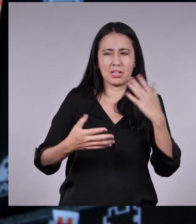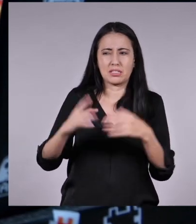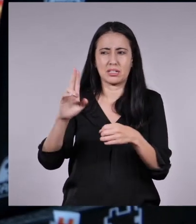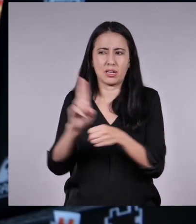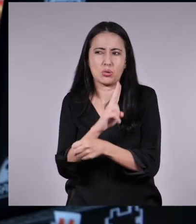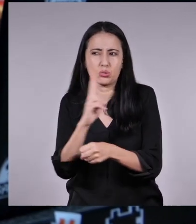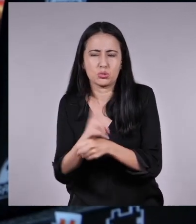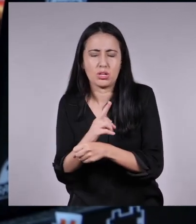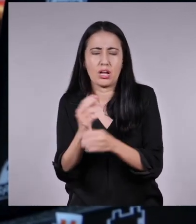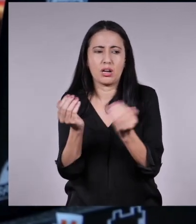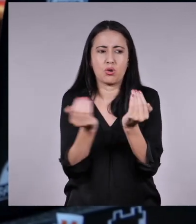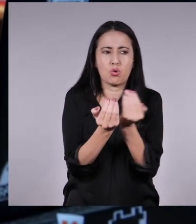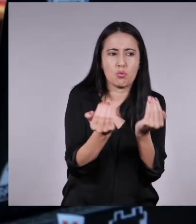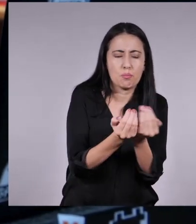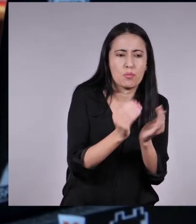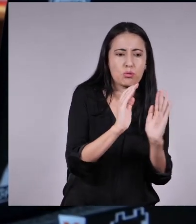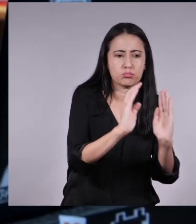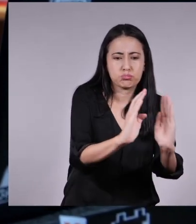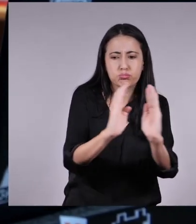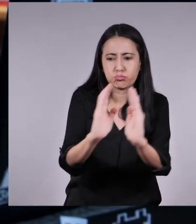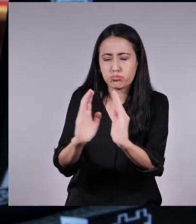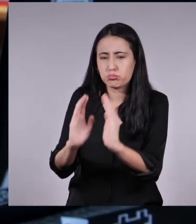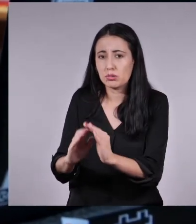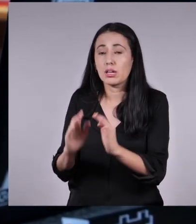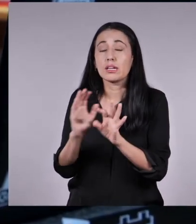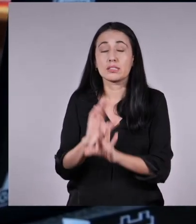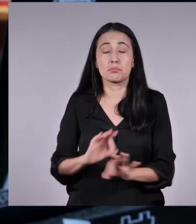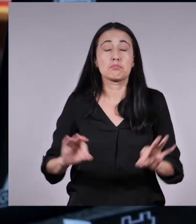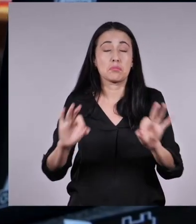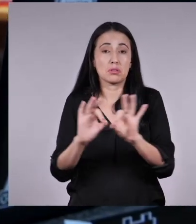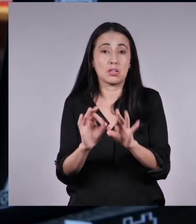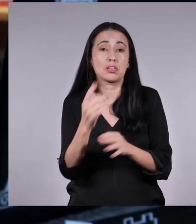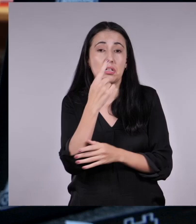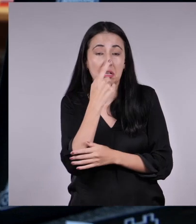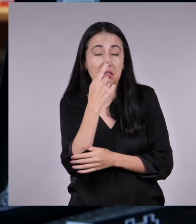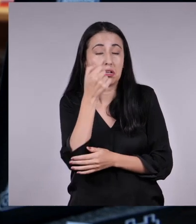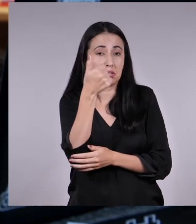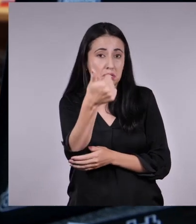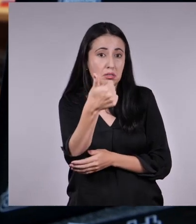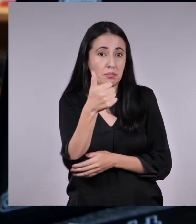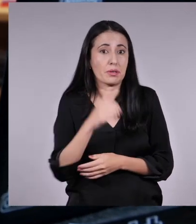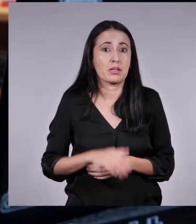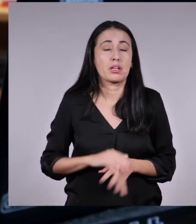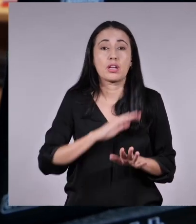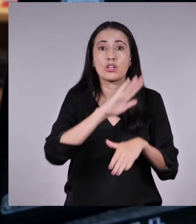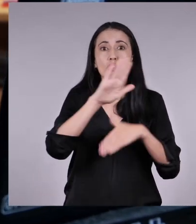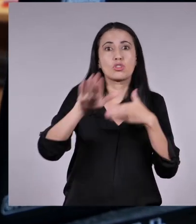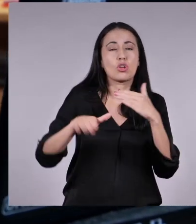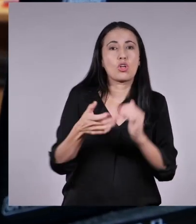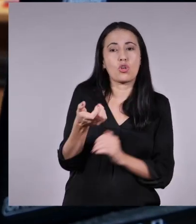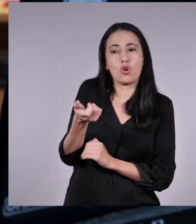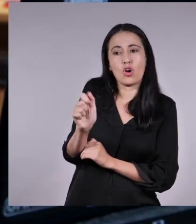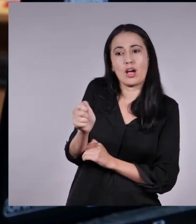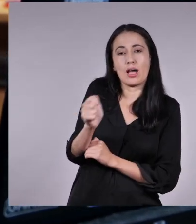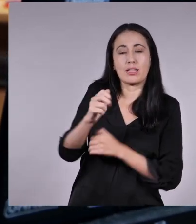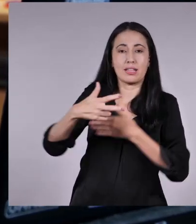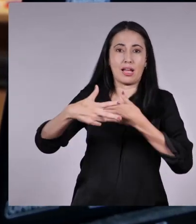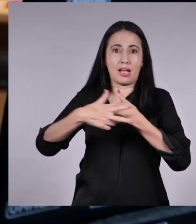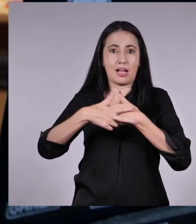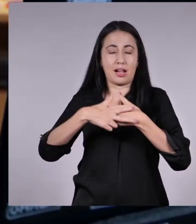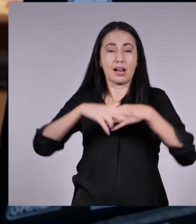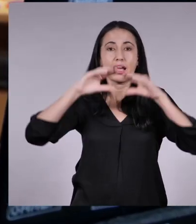y cómo reciclar correctamente. La verdad me parece súper bacán. Es todo un canal enseñado a dedicar cómo ser